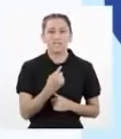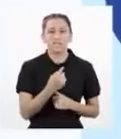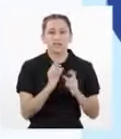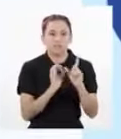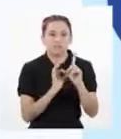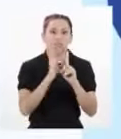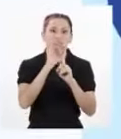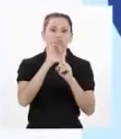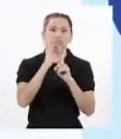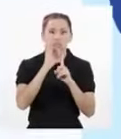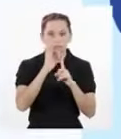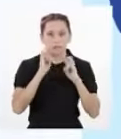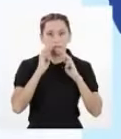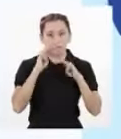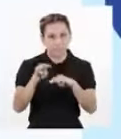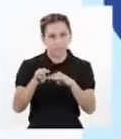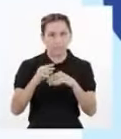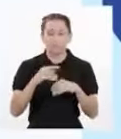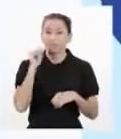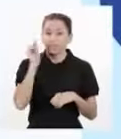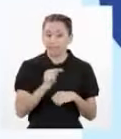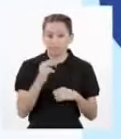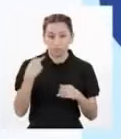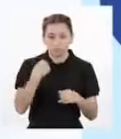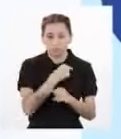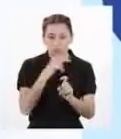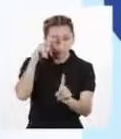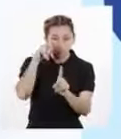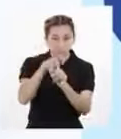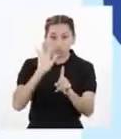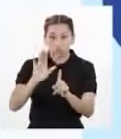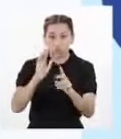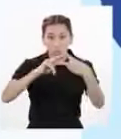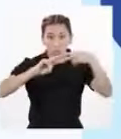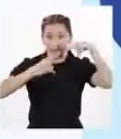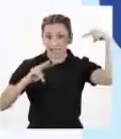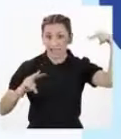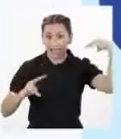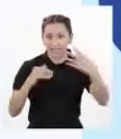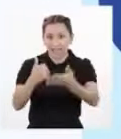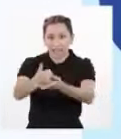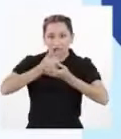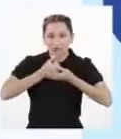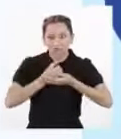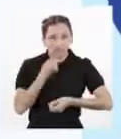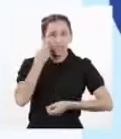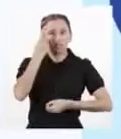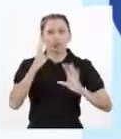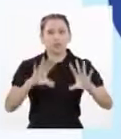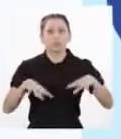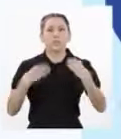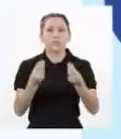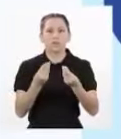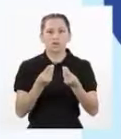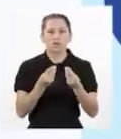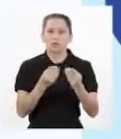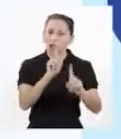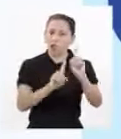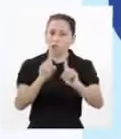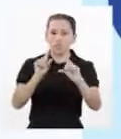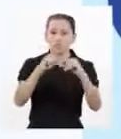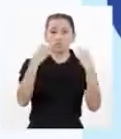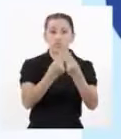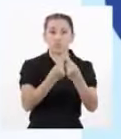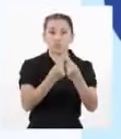del mar Sin duda estos hallazgos que encontramos en el ADN Nos ayudarán a entender por qué hay grupos